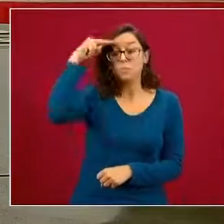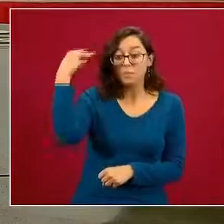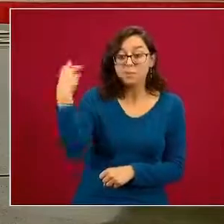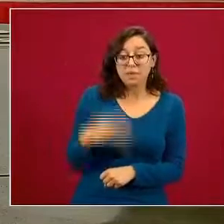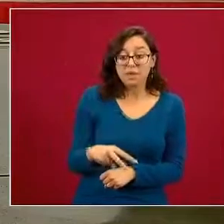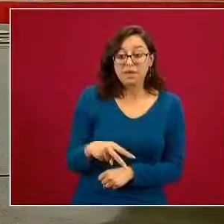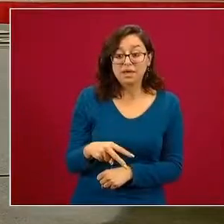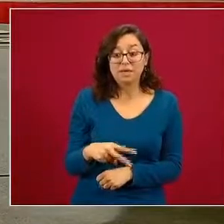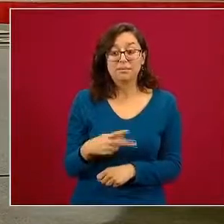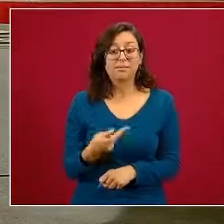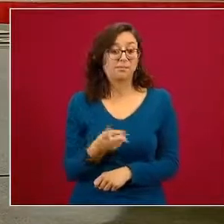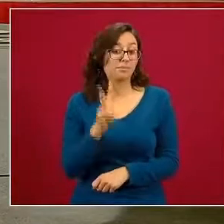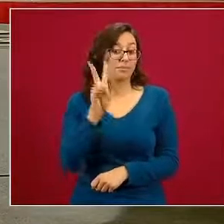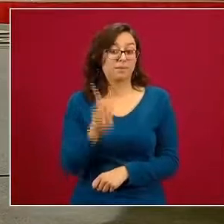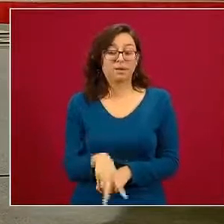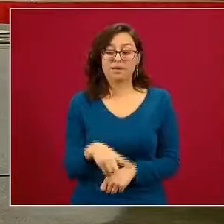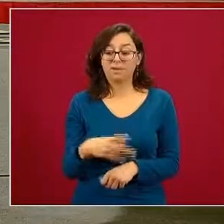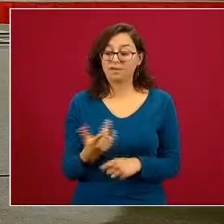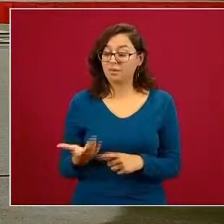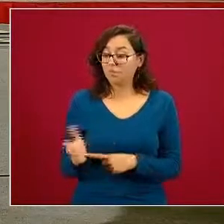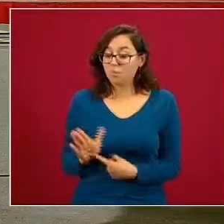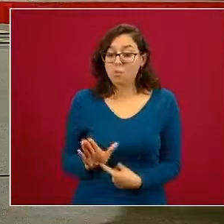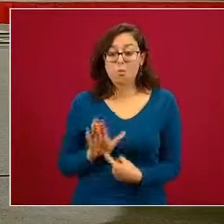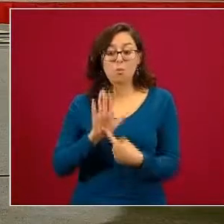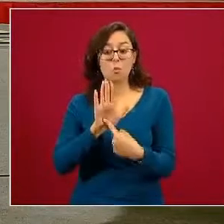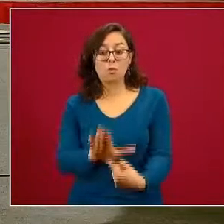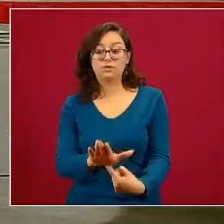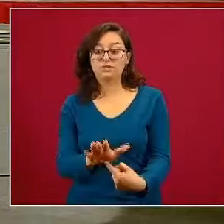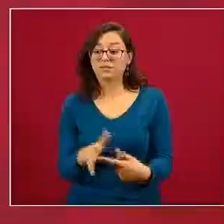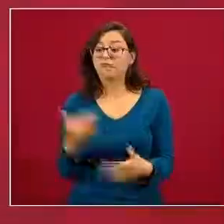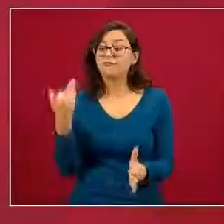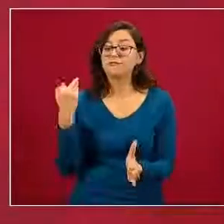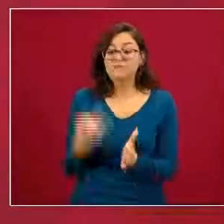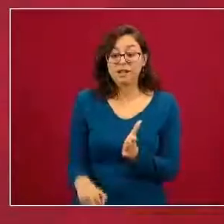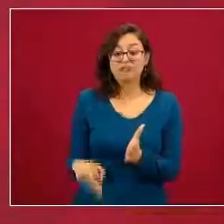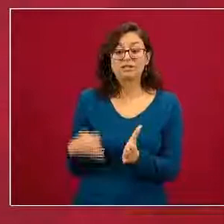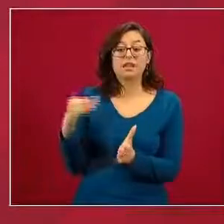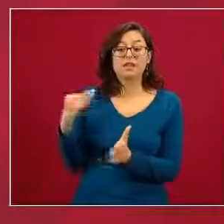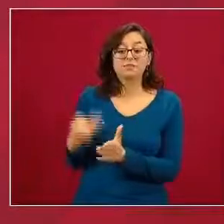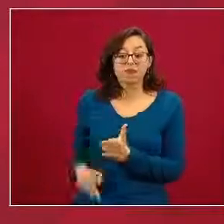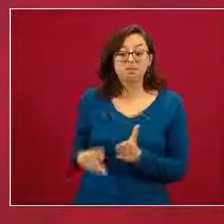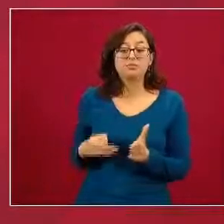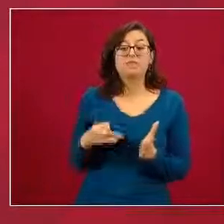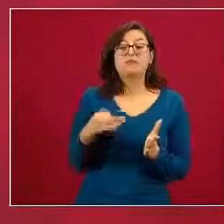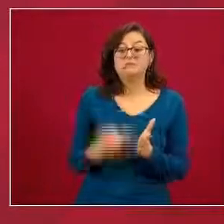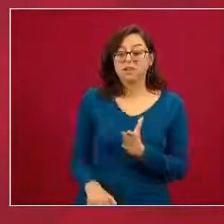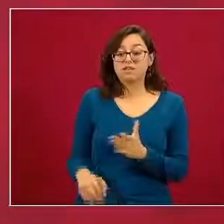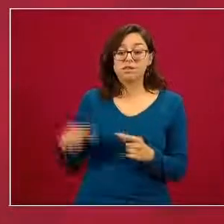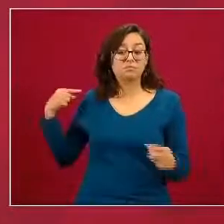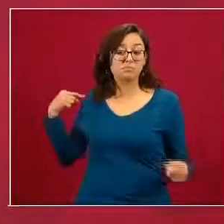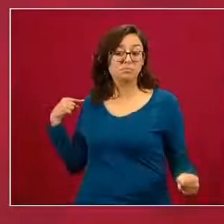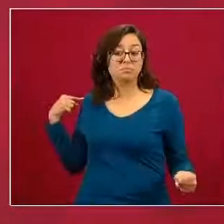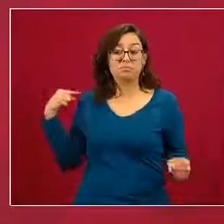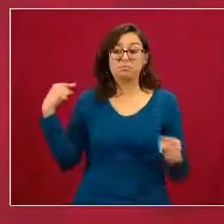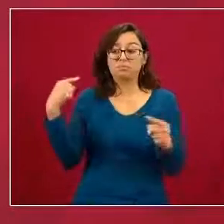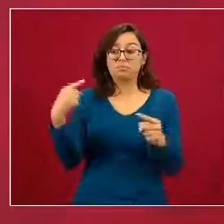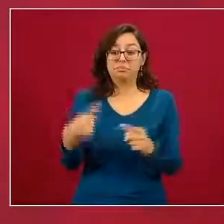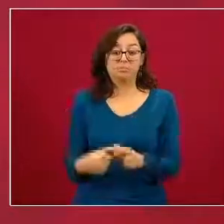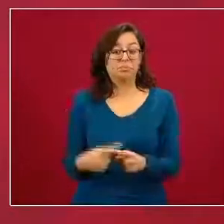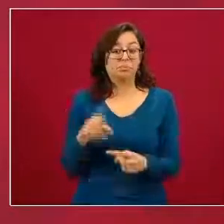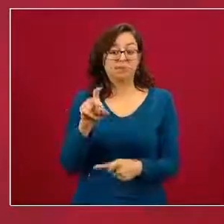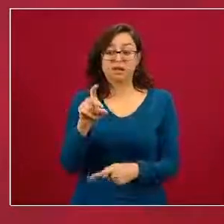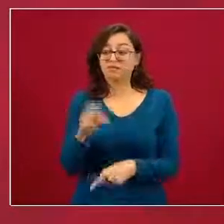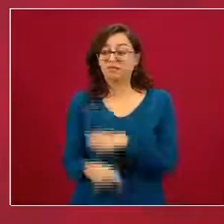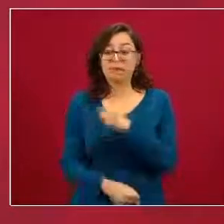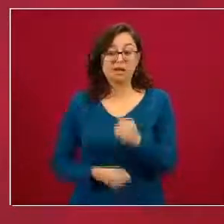por demás ilustrativo de las insuficiencias que este sistema de salud mexicano ha tenido a lo largo de más de